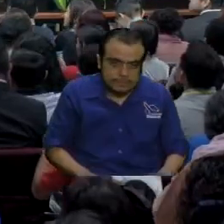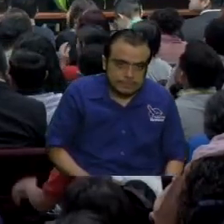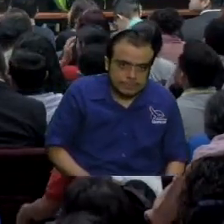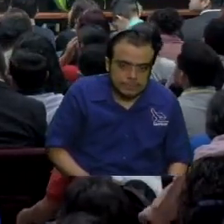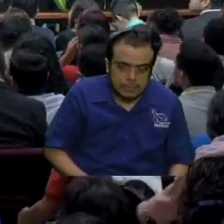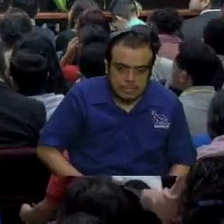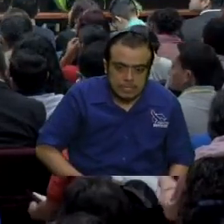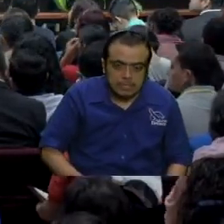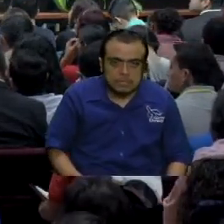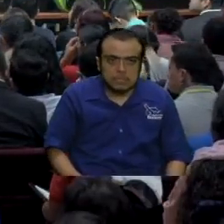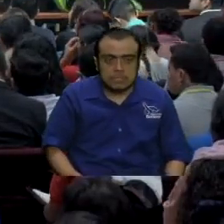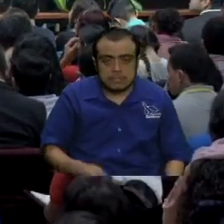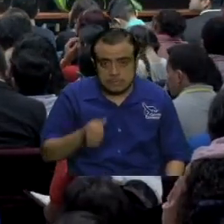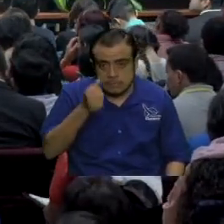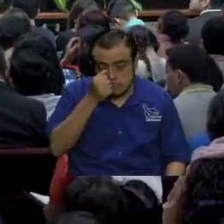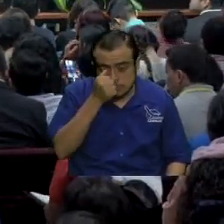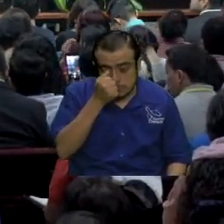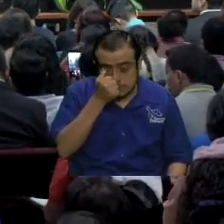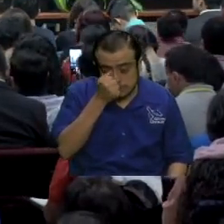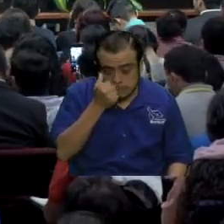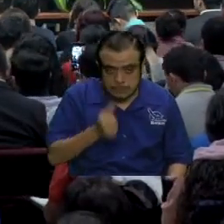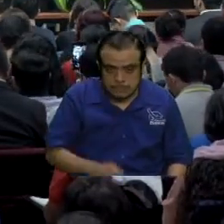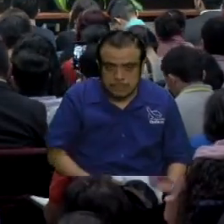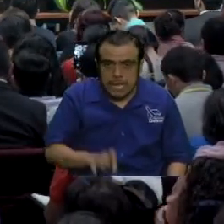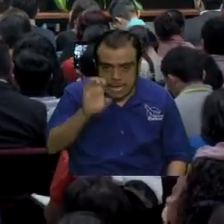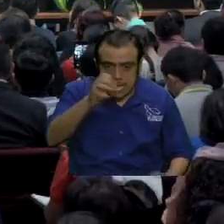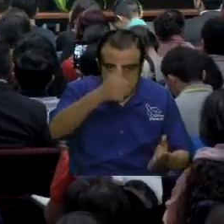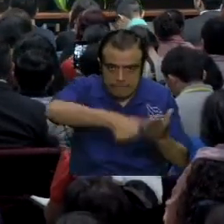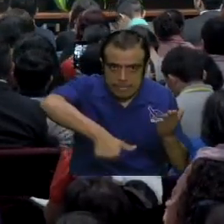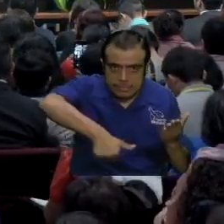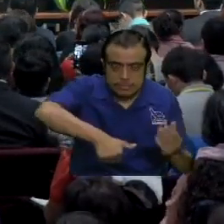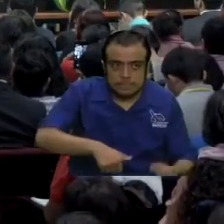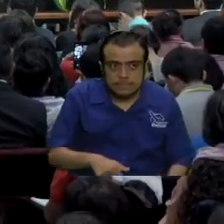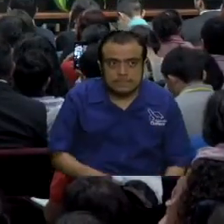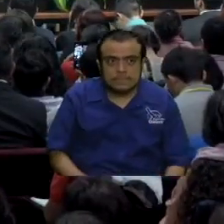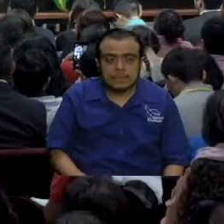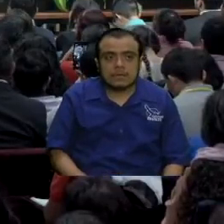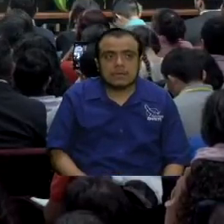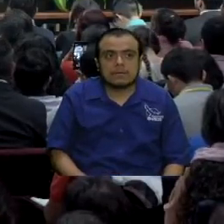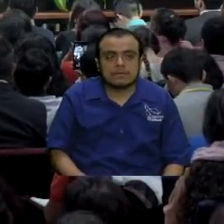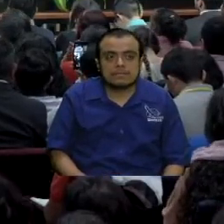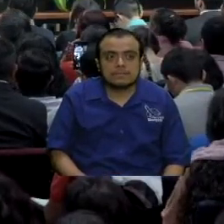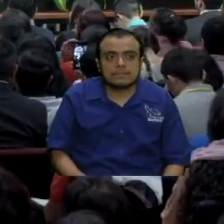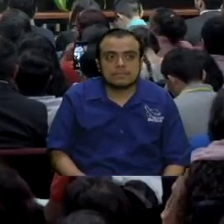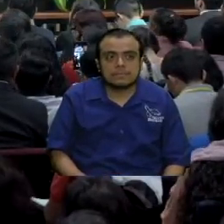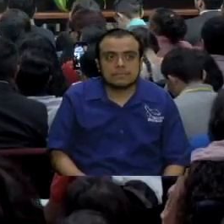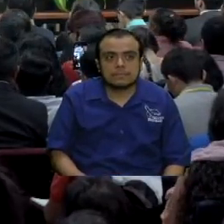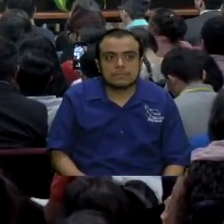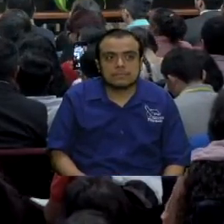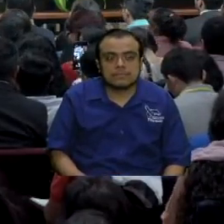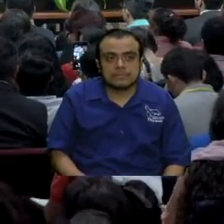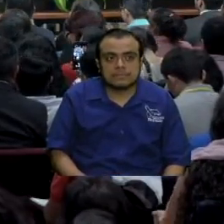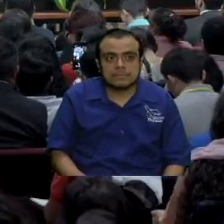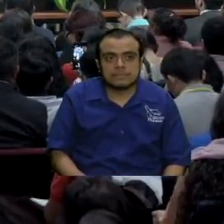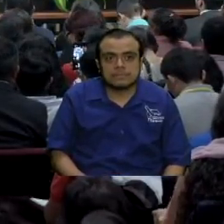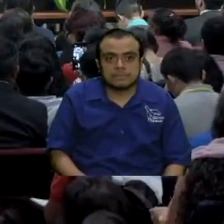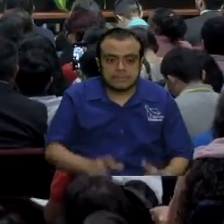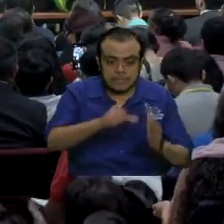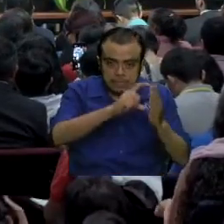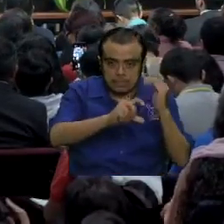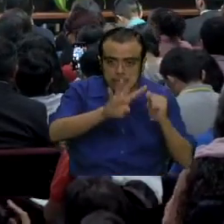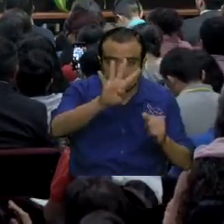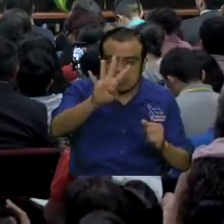volvamos aquí. ¿Dónde me había quedado? En Efesios, ¿verdad? Me había quedado en Efesios capítulo